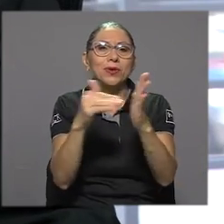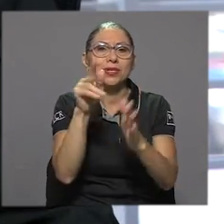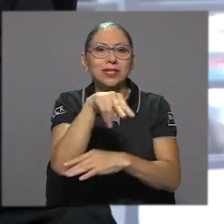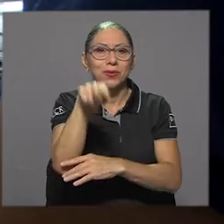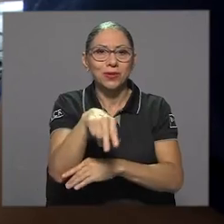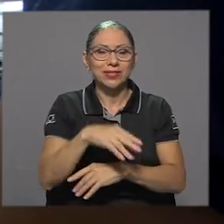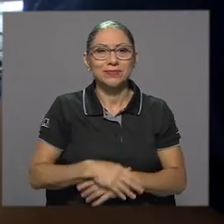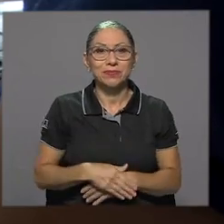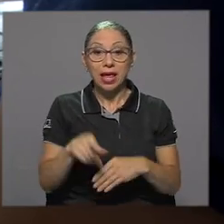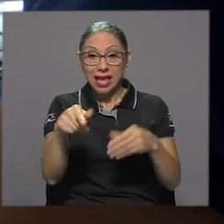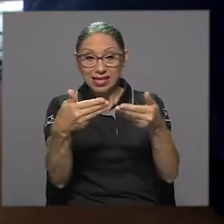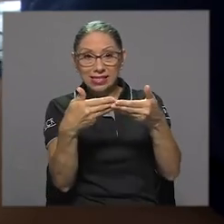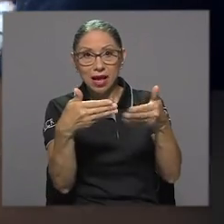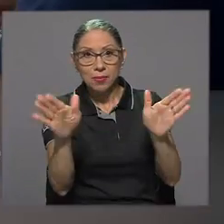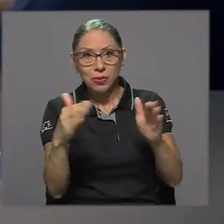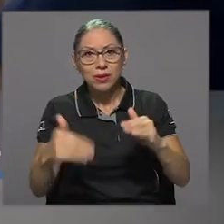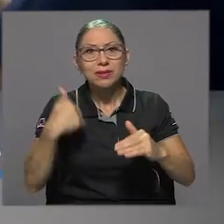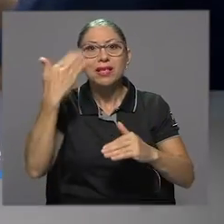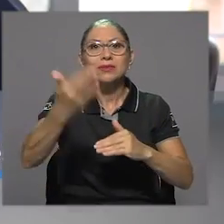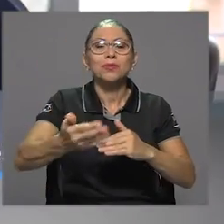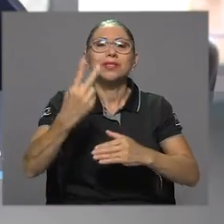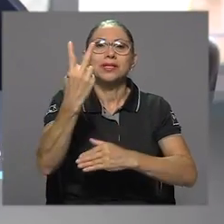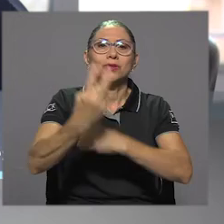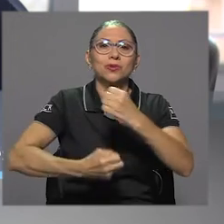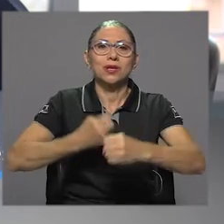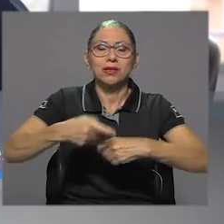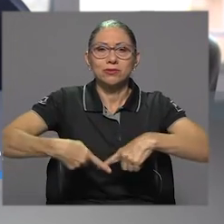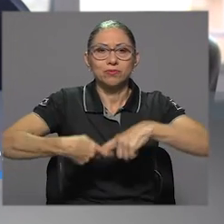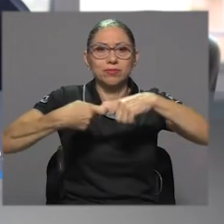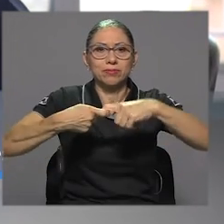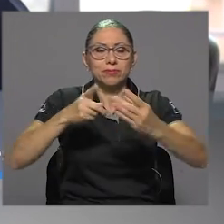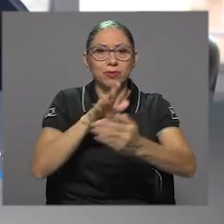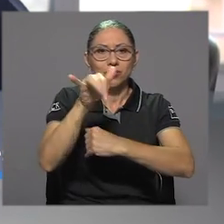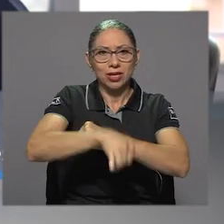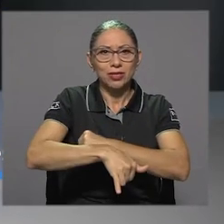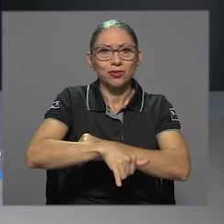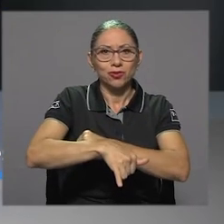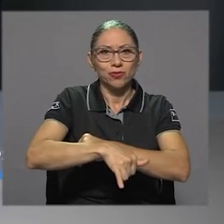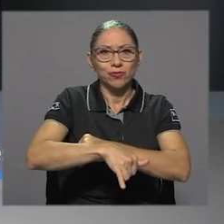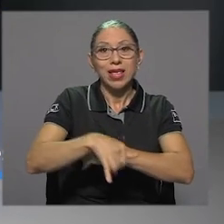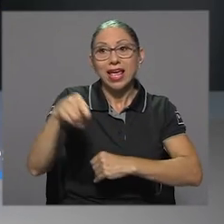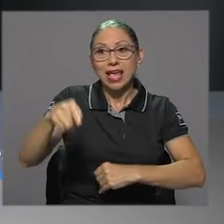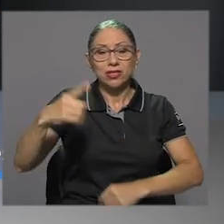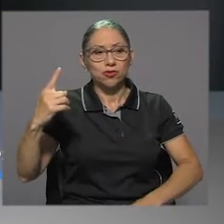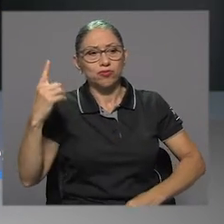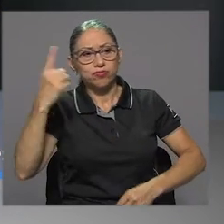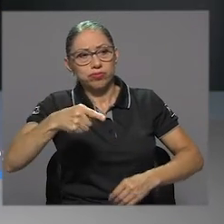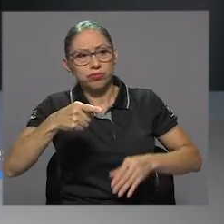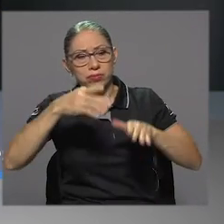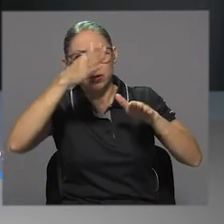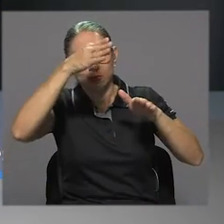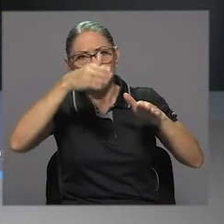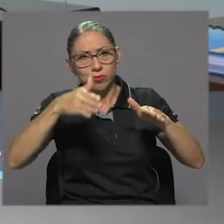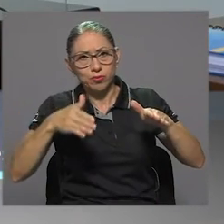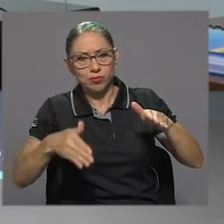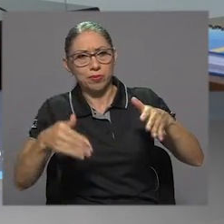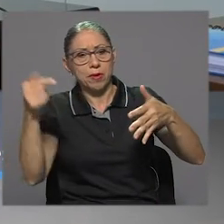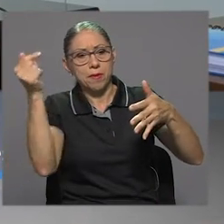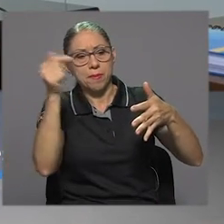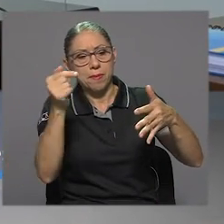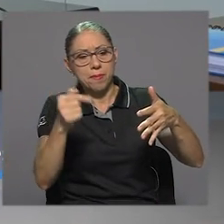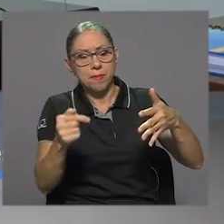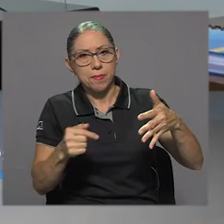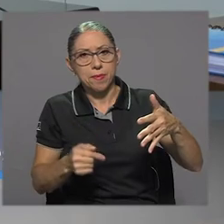millones de colones. La apertura se da tras dos años de congelamiento de proyectos, ya que por disposiciones de la